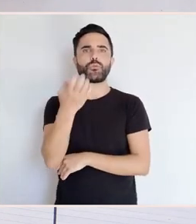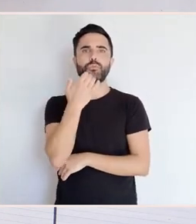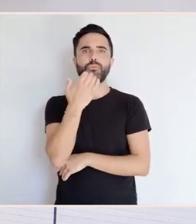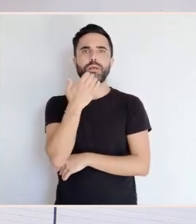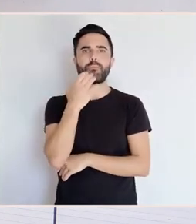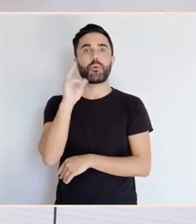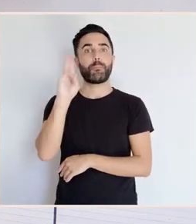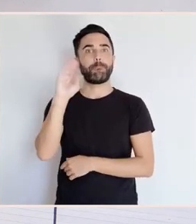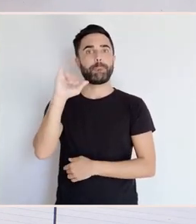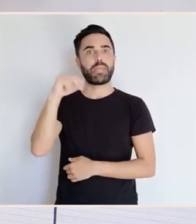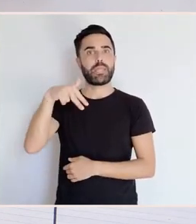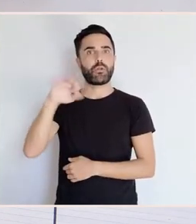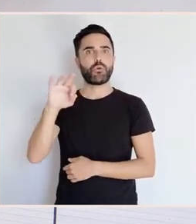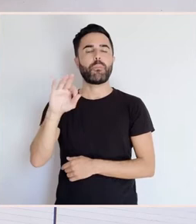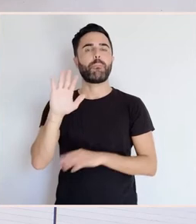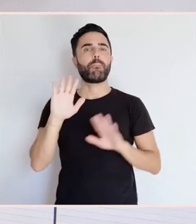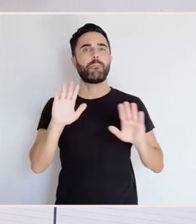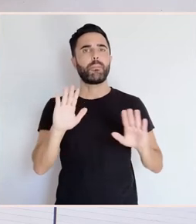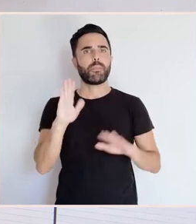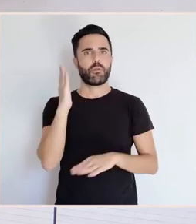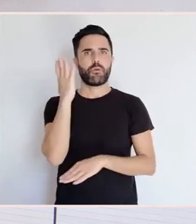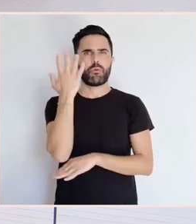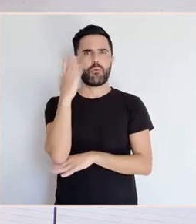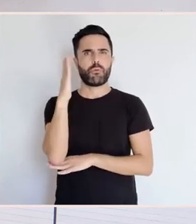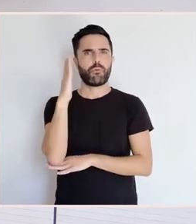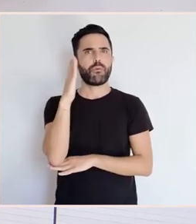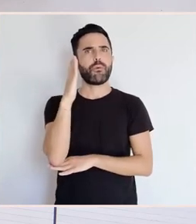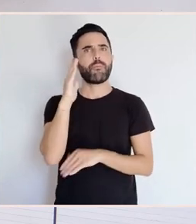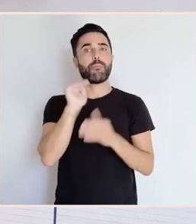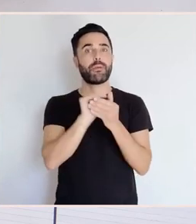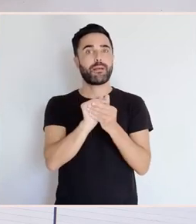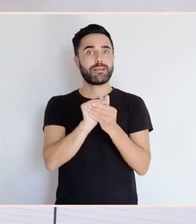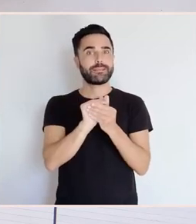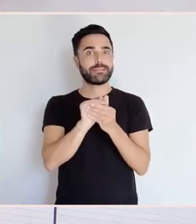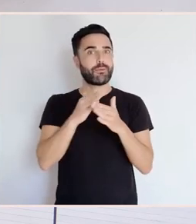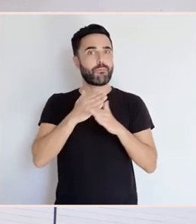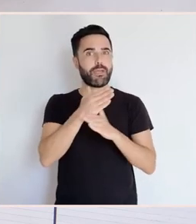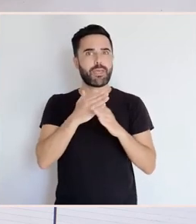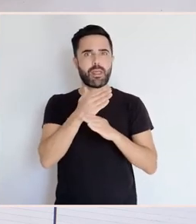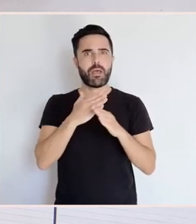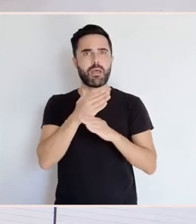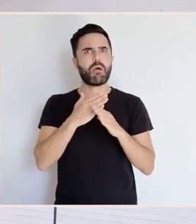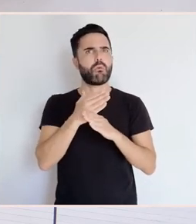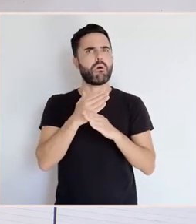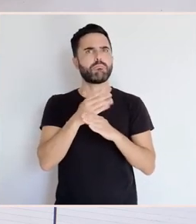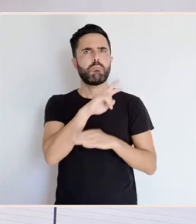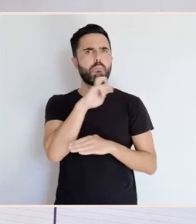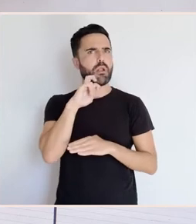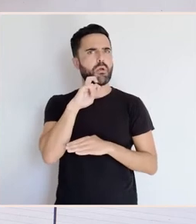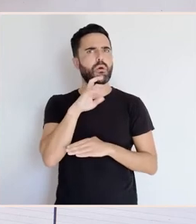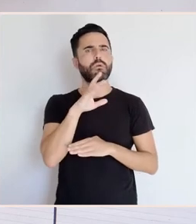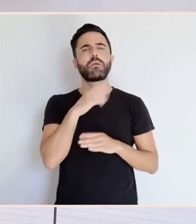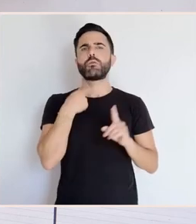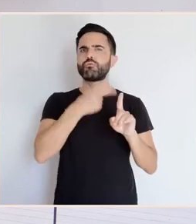tradicionalmente esta madeira foi moi apreciada polas súas calidades e moi utilizada en distintos